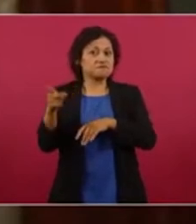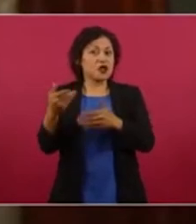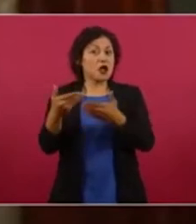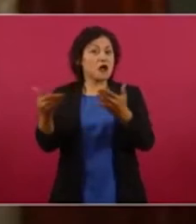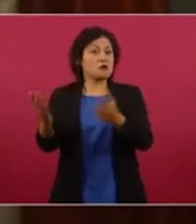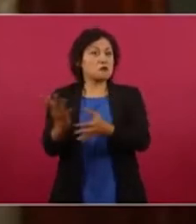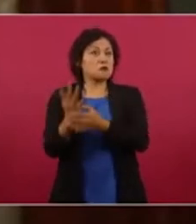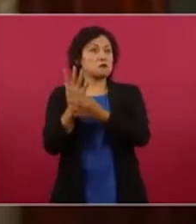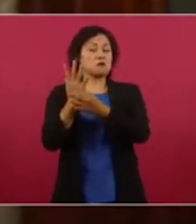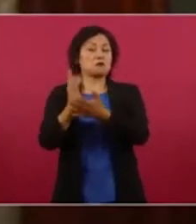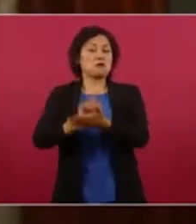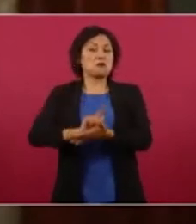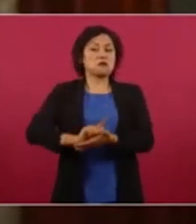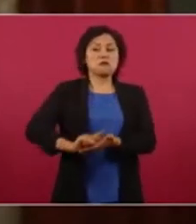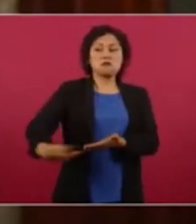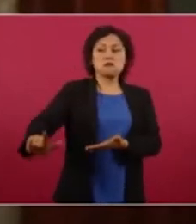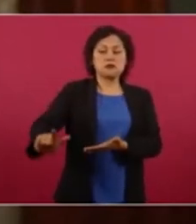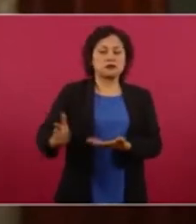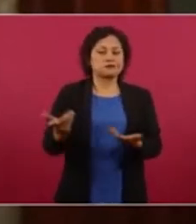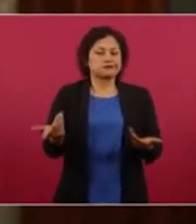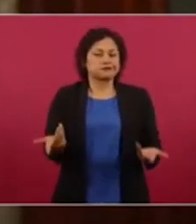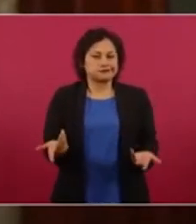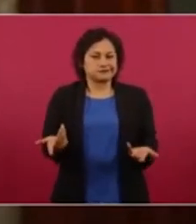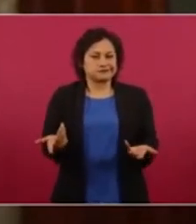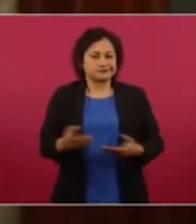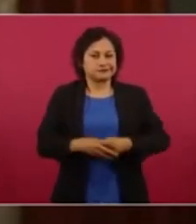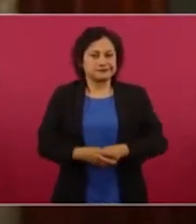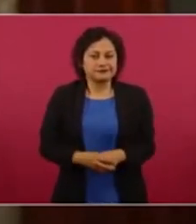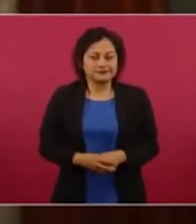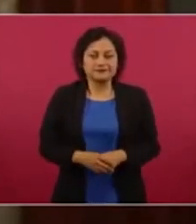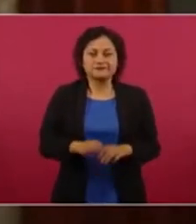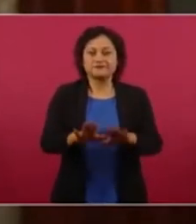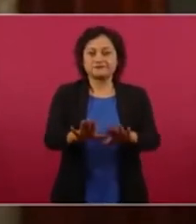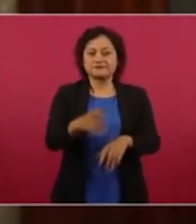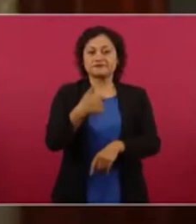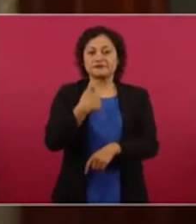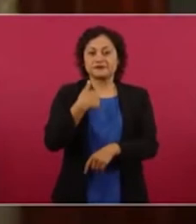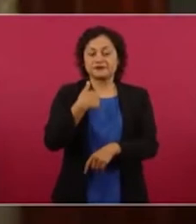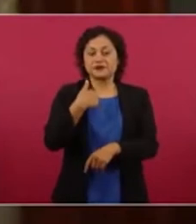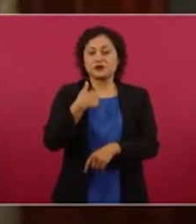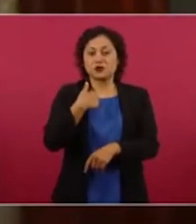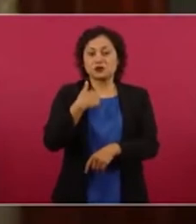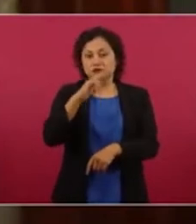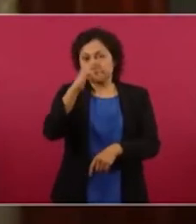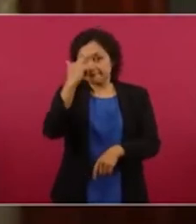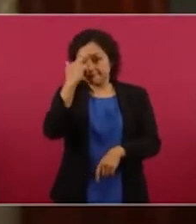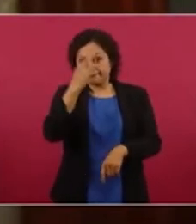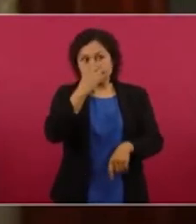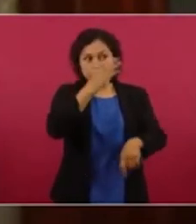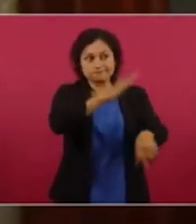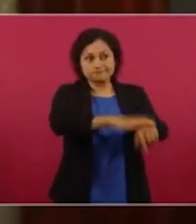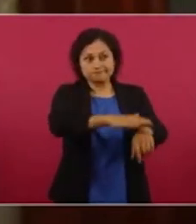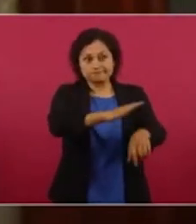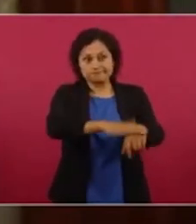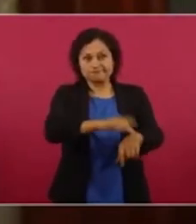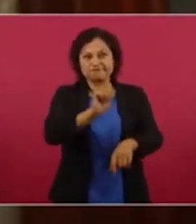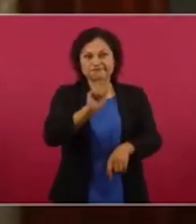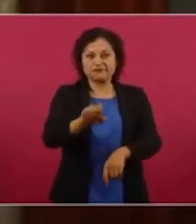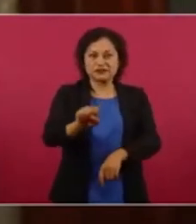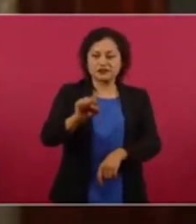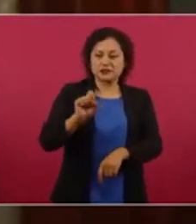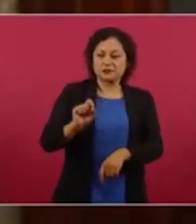y bueno esto quiero recordarle a todos los jóvenes el reportaje publicado el sábado 26 de diciembre